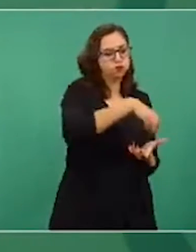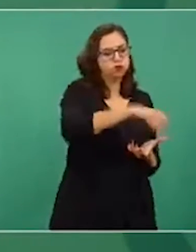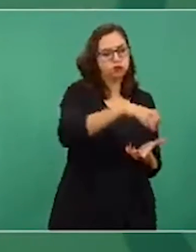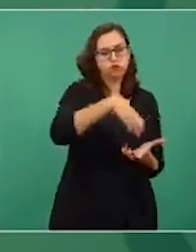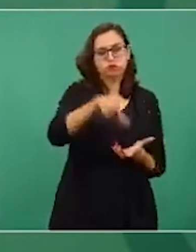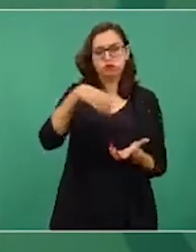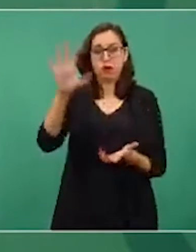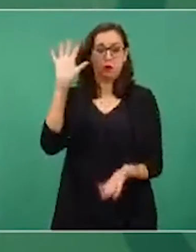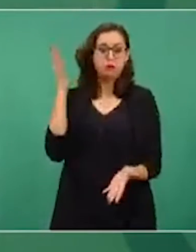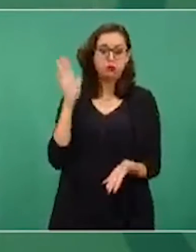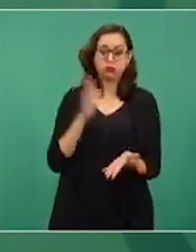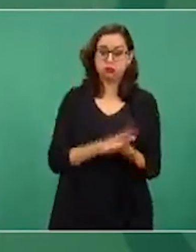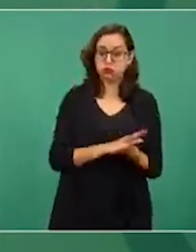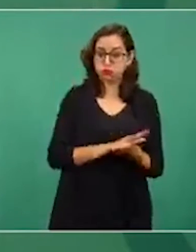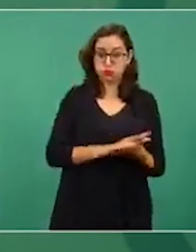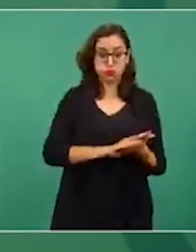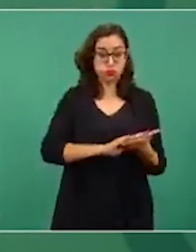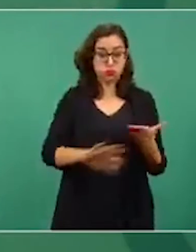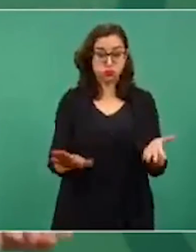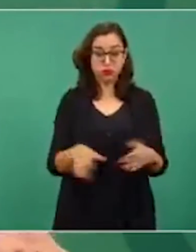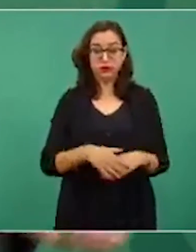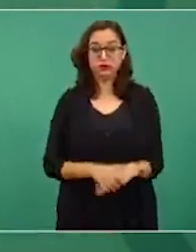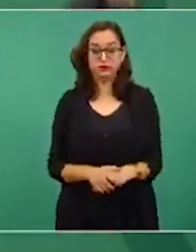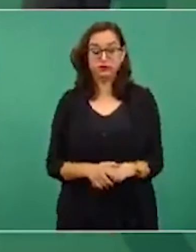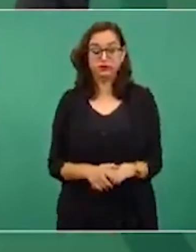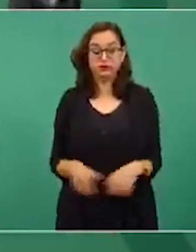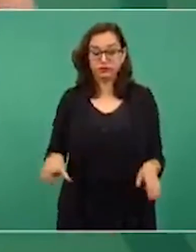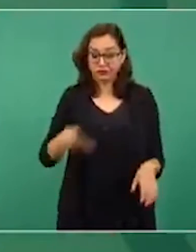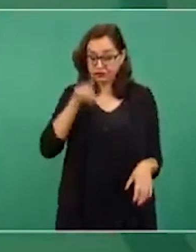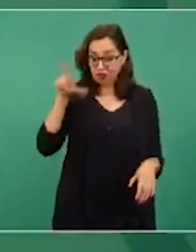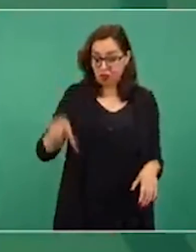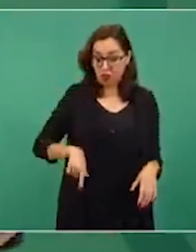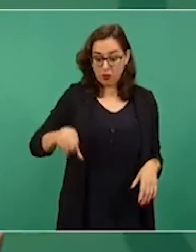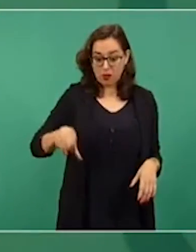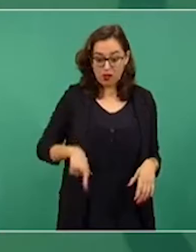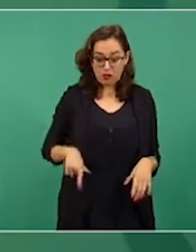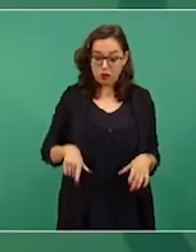el gobierno estaba ensimismado,